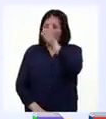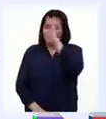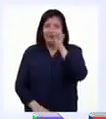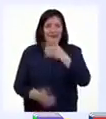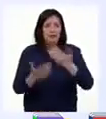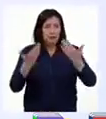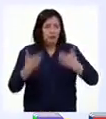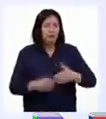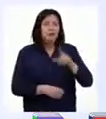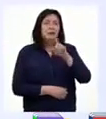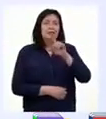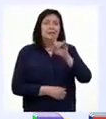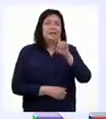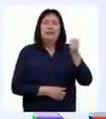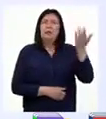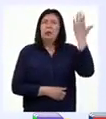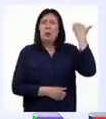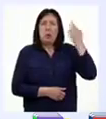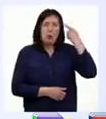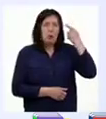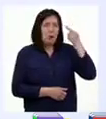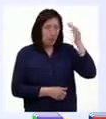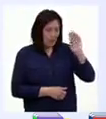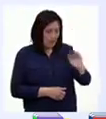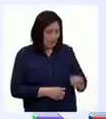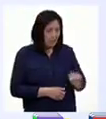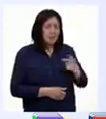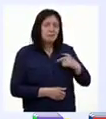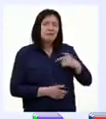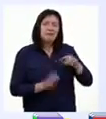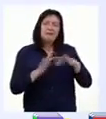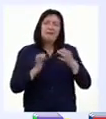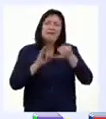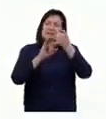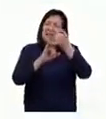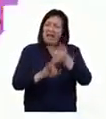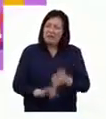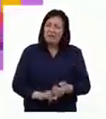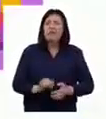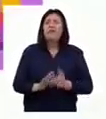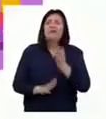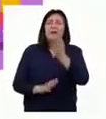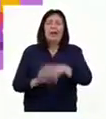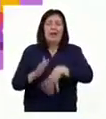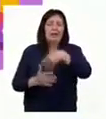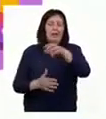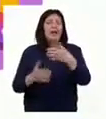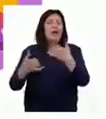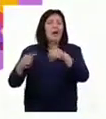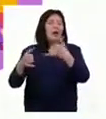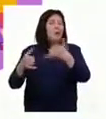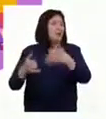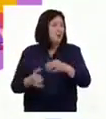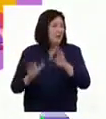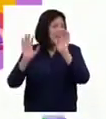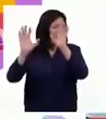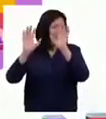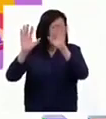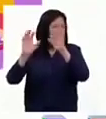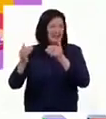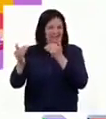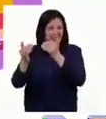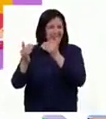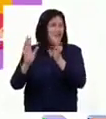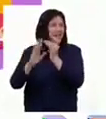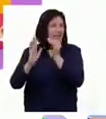todos. Soy Leila. Desde que era pequeña, recuerdo que en mi familia los sábados salíamos a jugar voley a la canchita que está cerca de